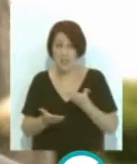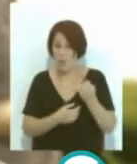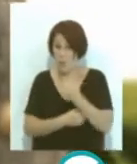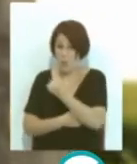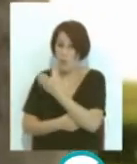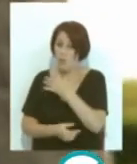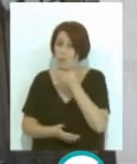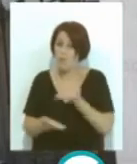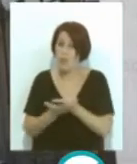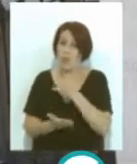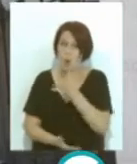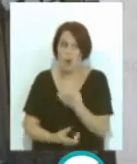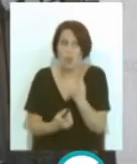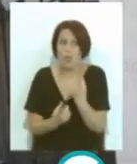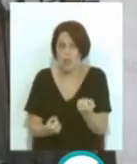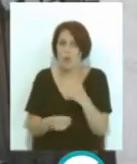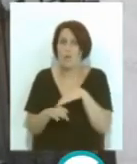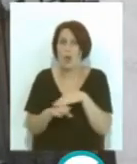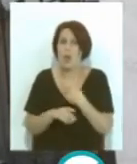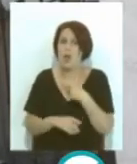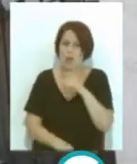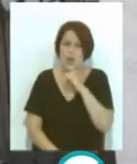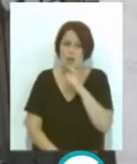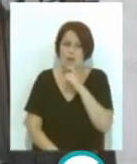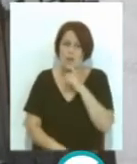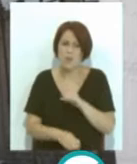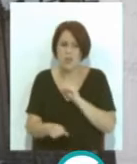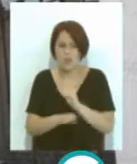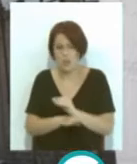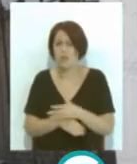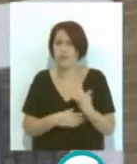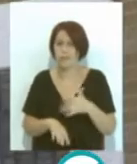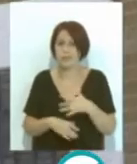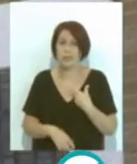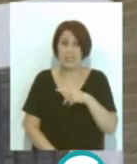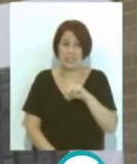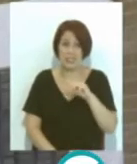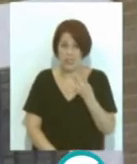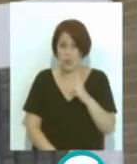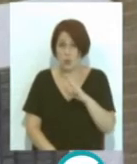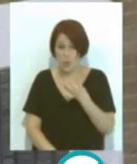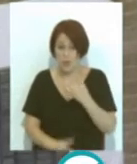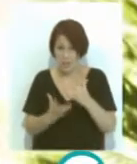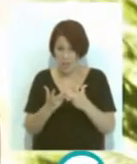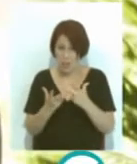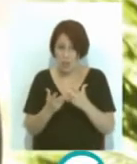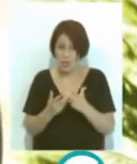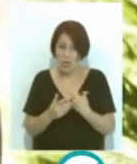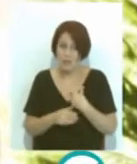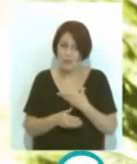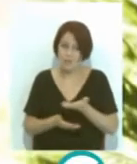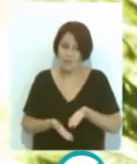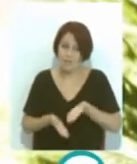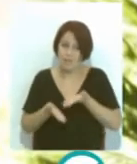apoyos como clave iniludible para superar las dificultades de financiación. Si son tres, cuatro administraciones las que empujan hacia